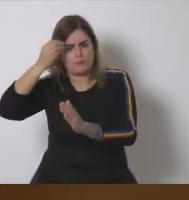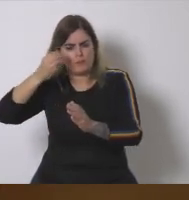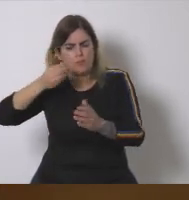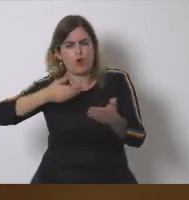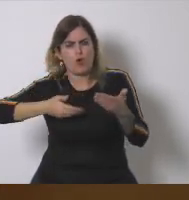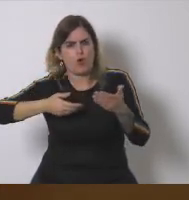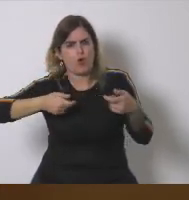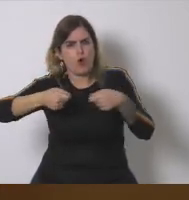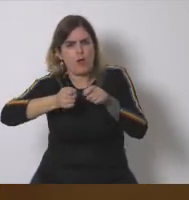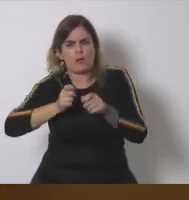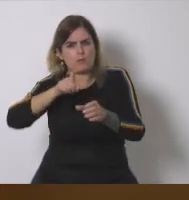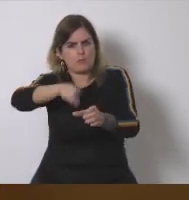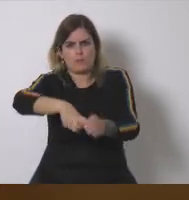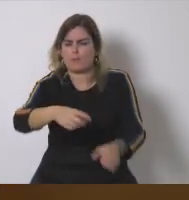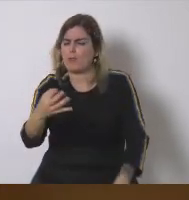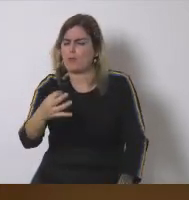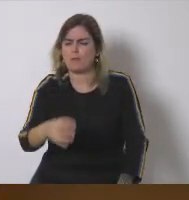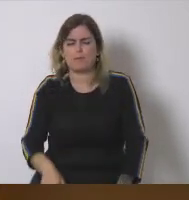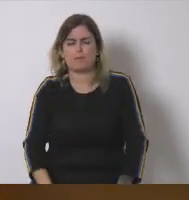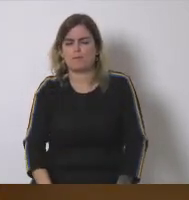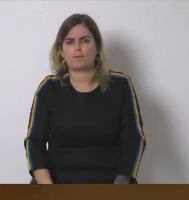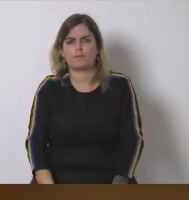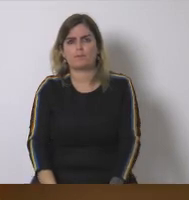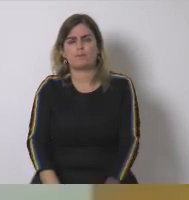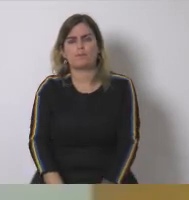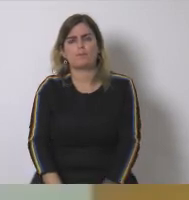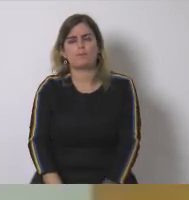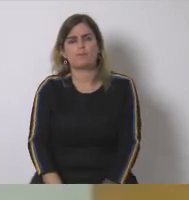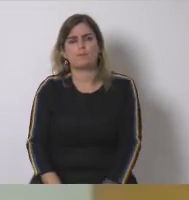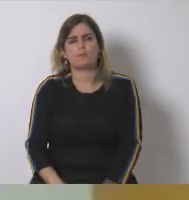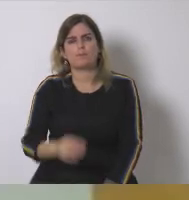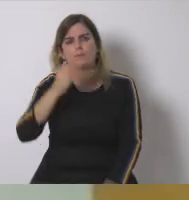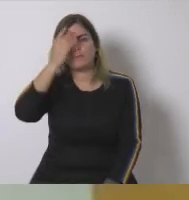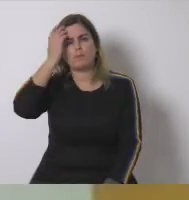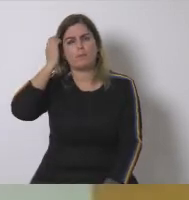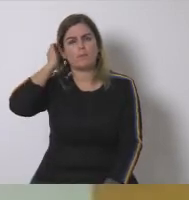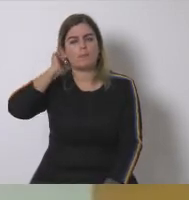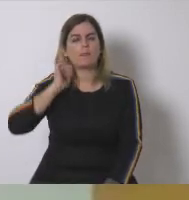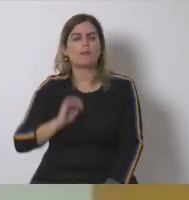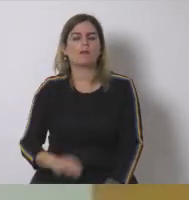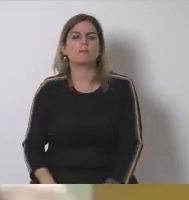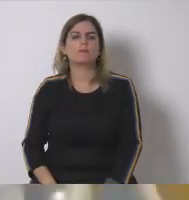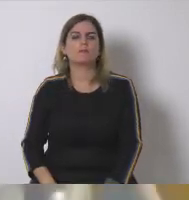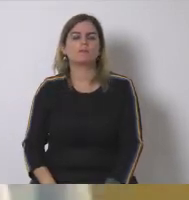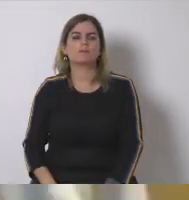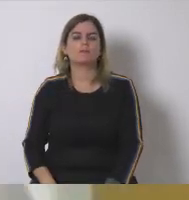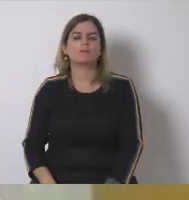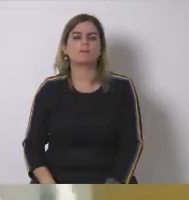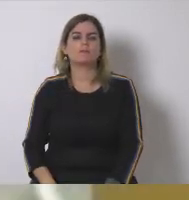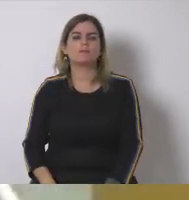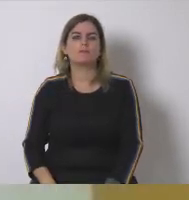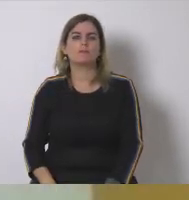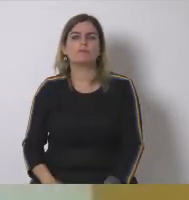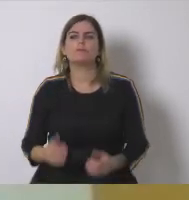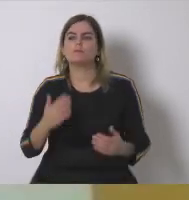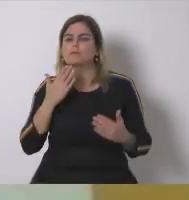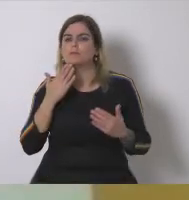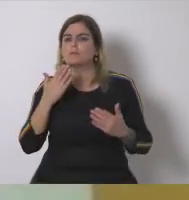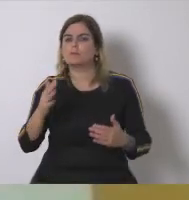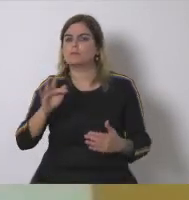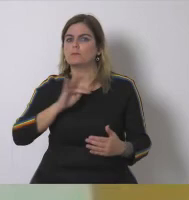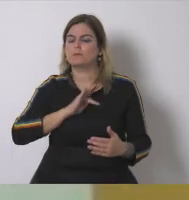buen reto para la cooperativa eso es todo gracias muy bien gracias si hoy